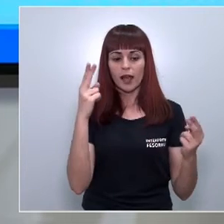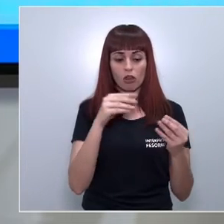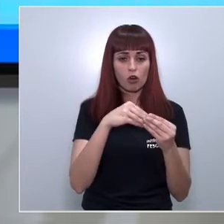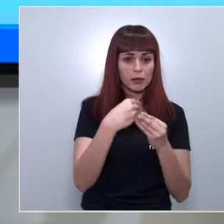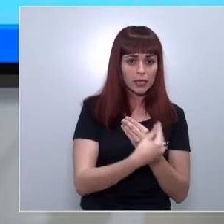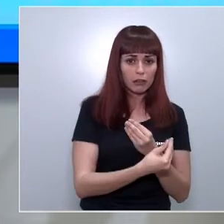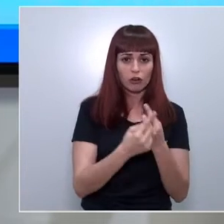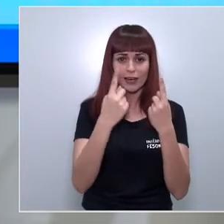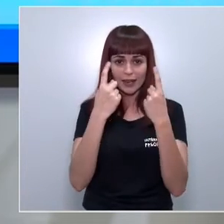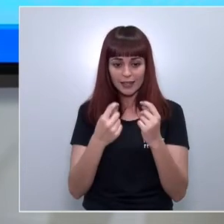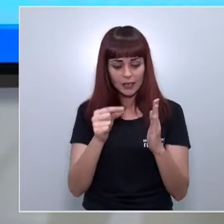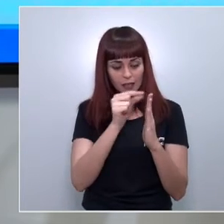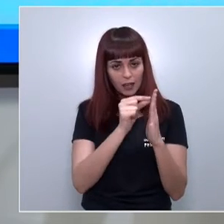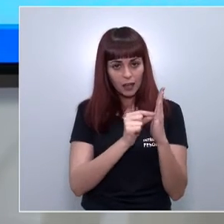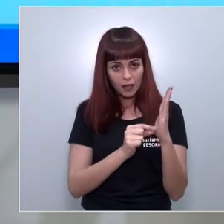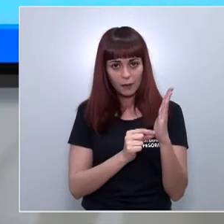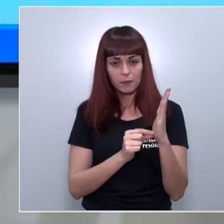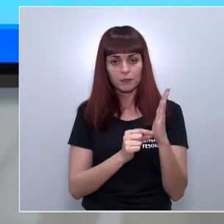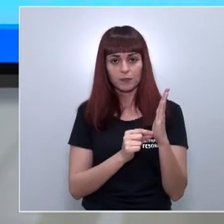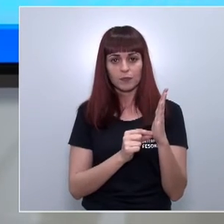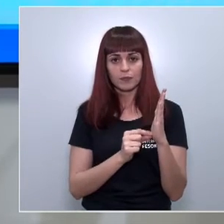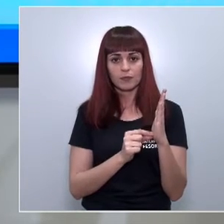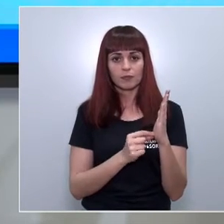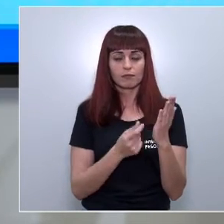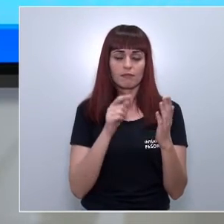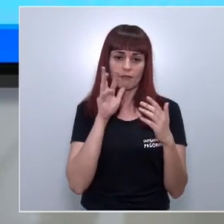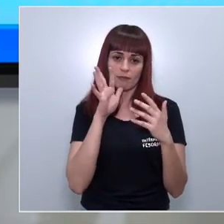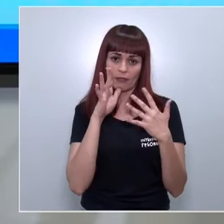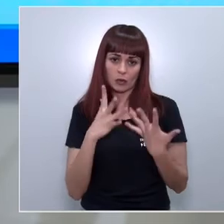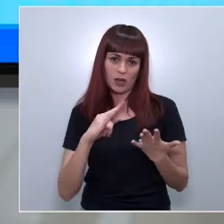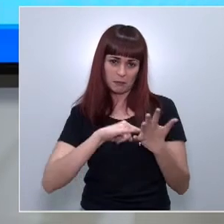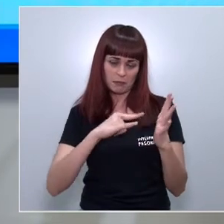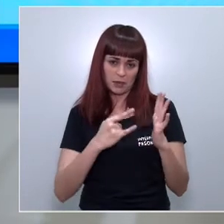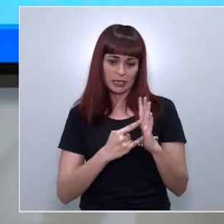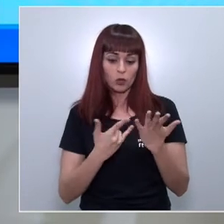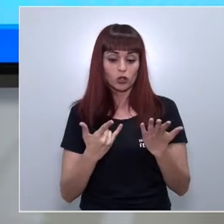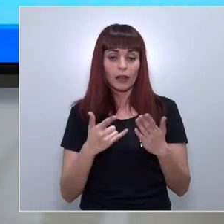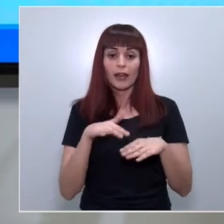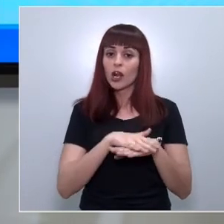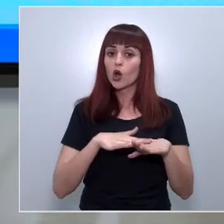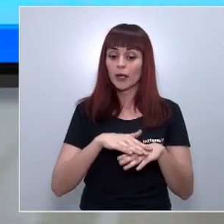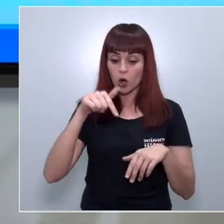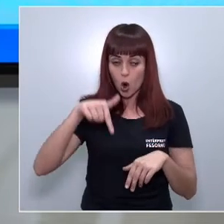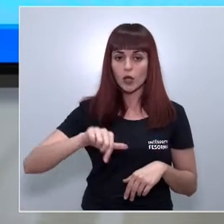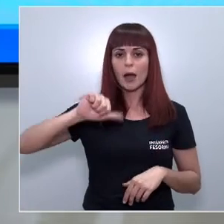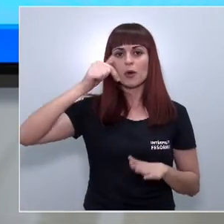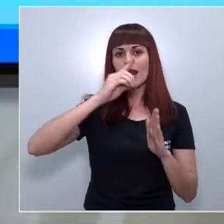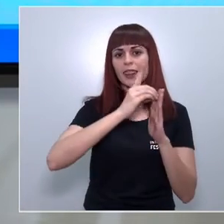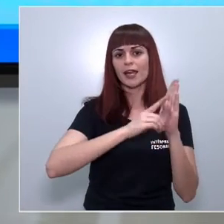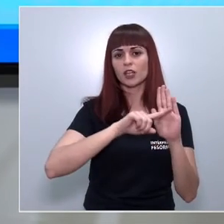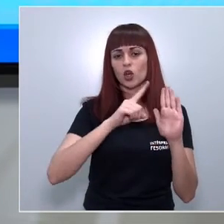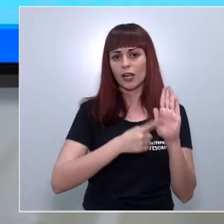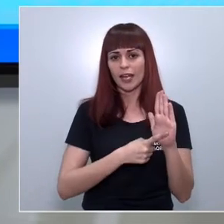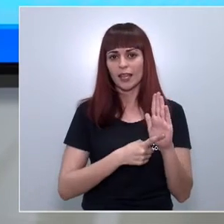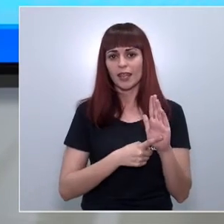necesite ser informada optimizando los actuales mecanismos en definitiva el gobierno regional aprueba hoy el decreto ley de